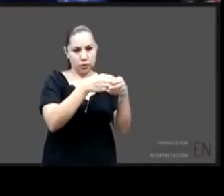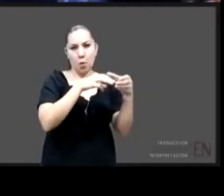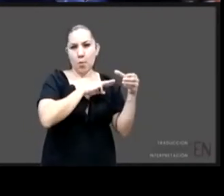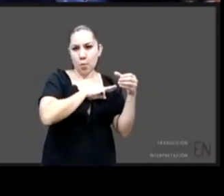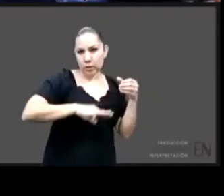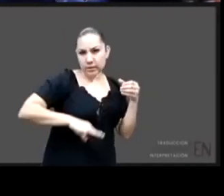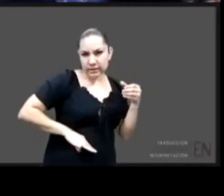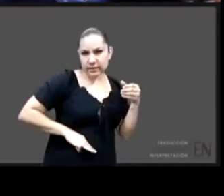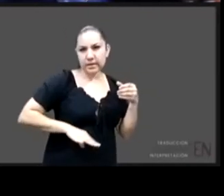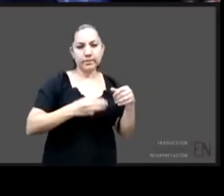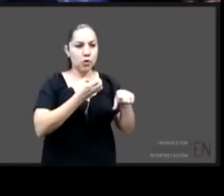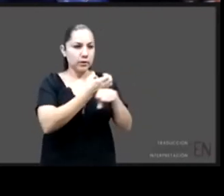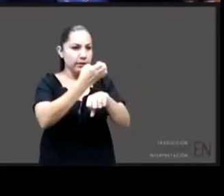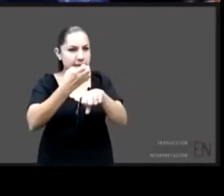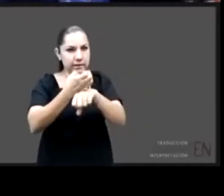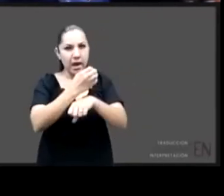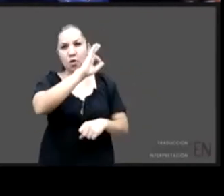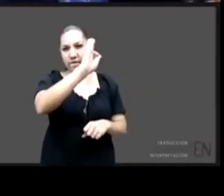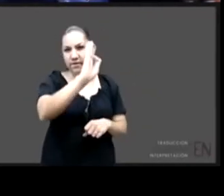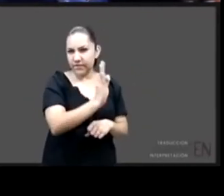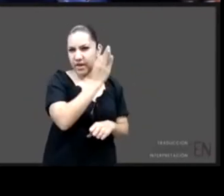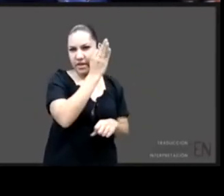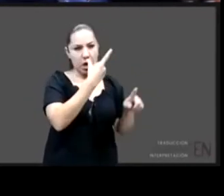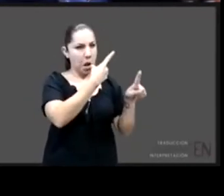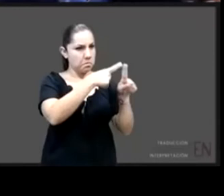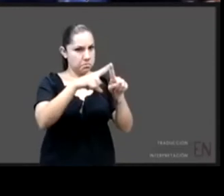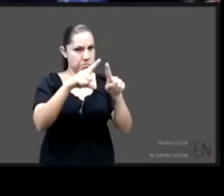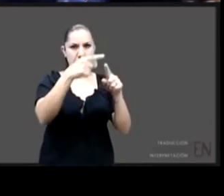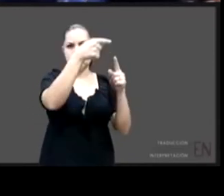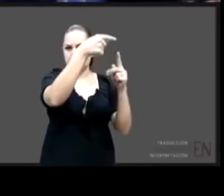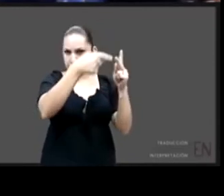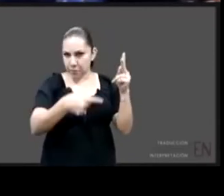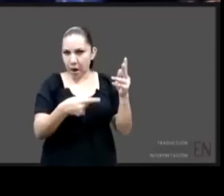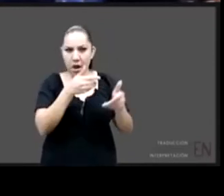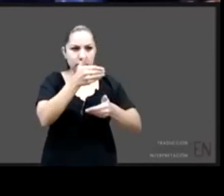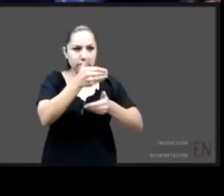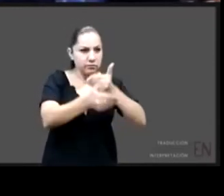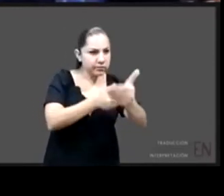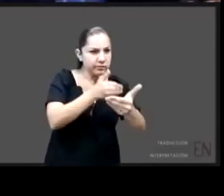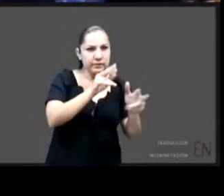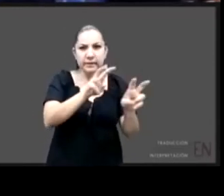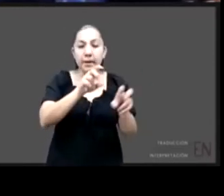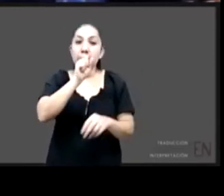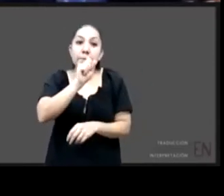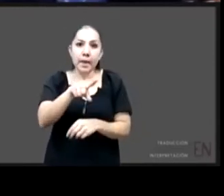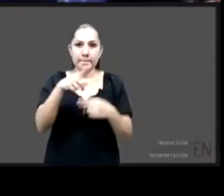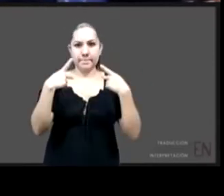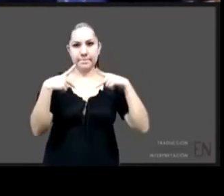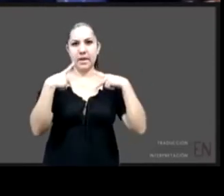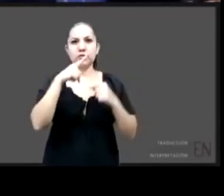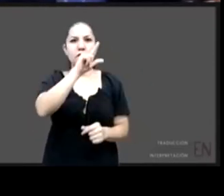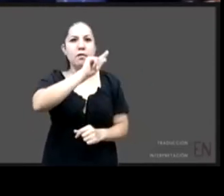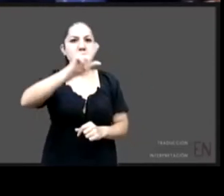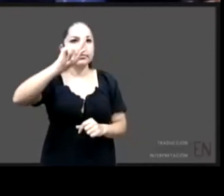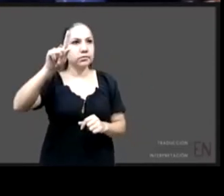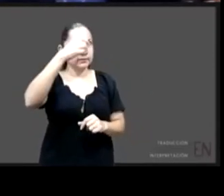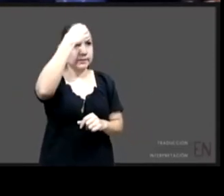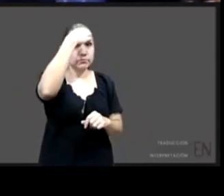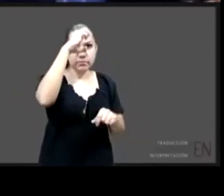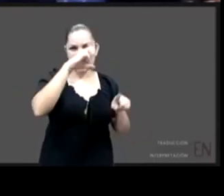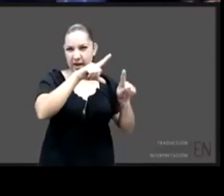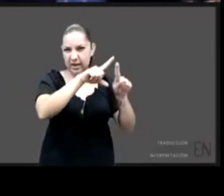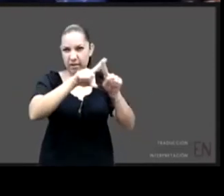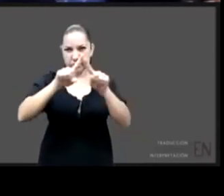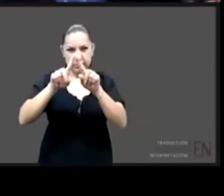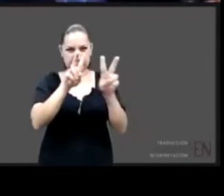y también especialistas de distinto tipo. Hoy tenemos un tema central para la vida de